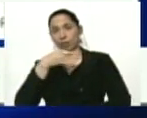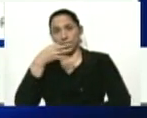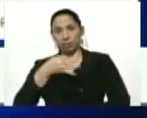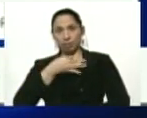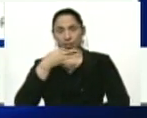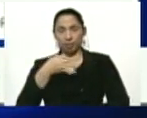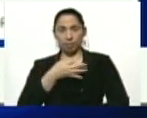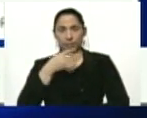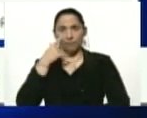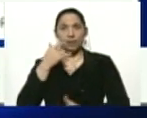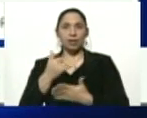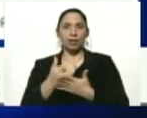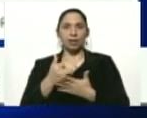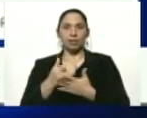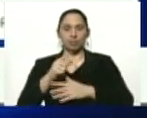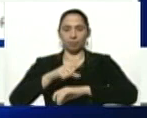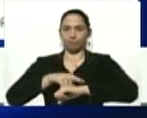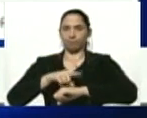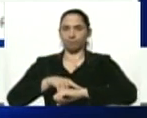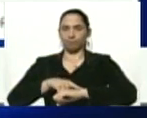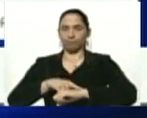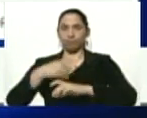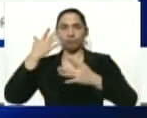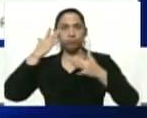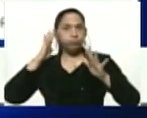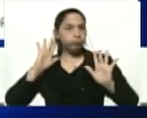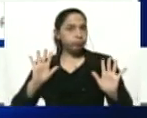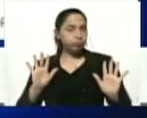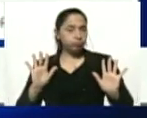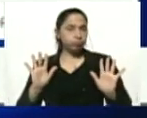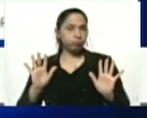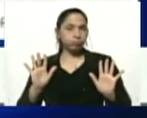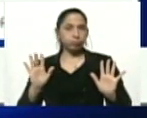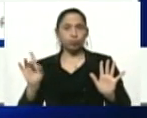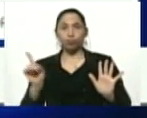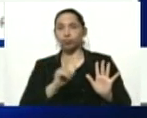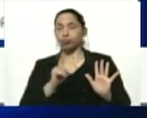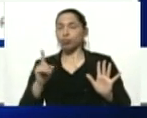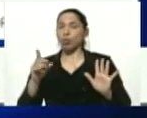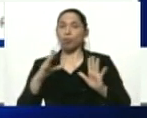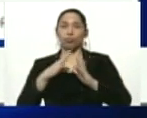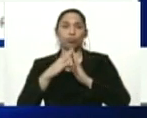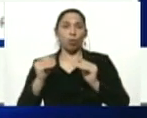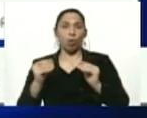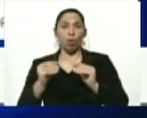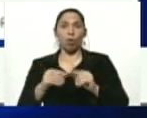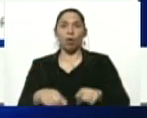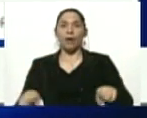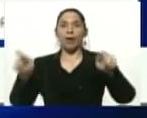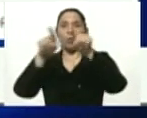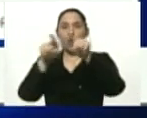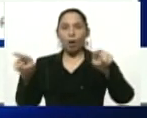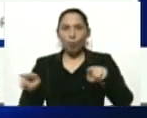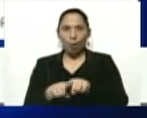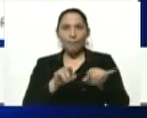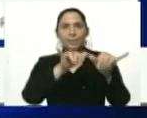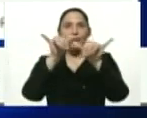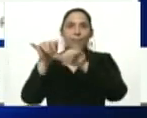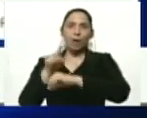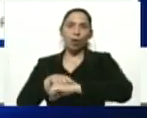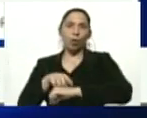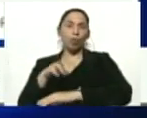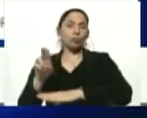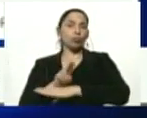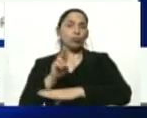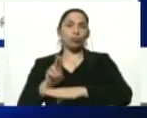fíjense que las franjas horarias tratan de que no todos coincidamos a la misma hora en el uso de los medios de